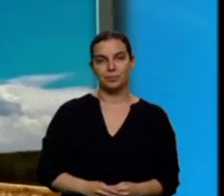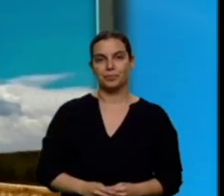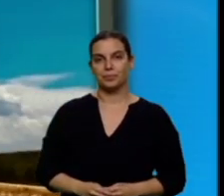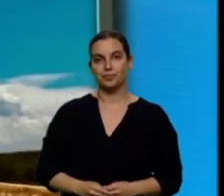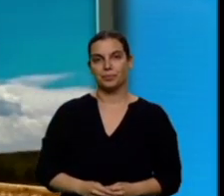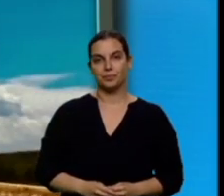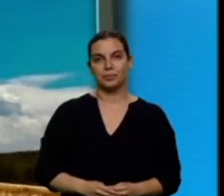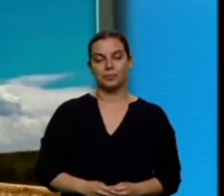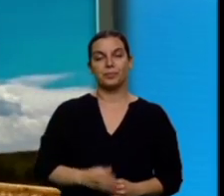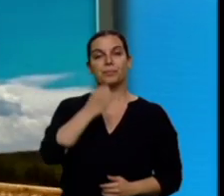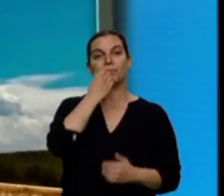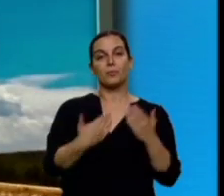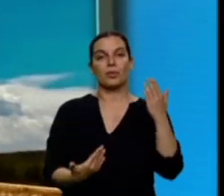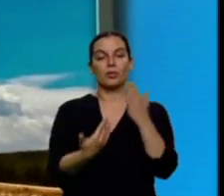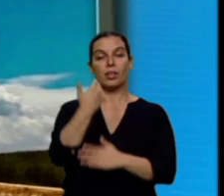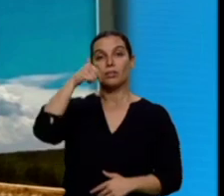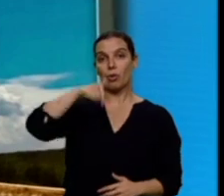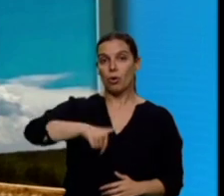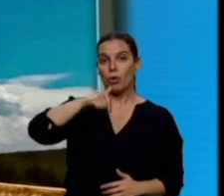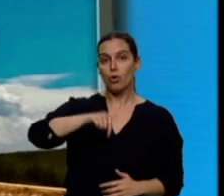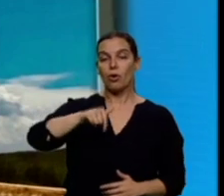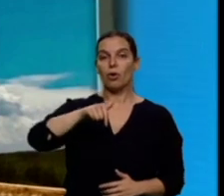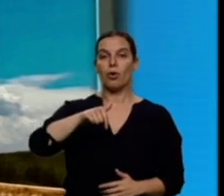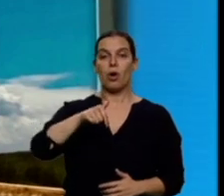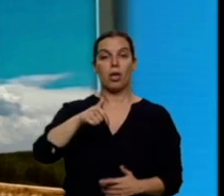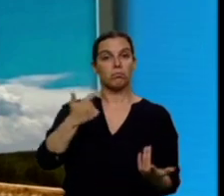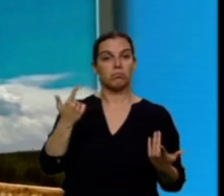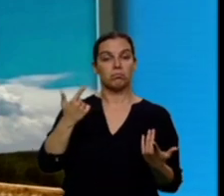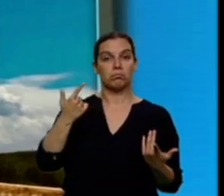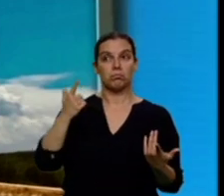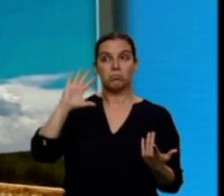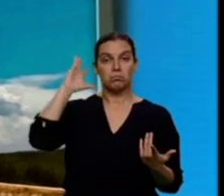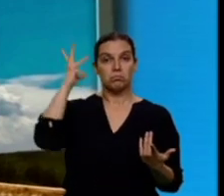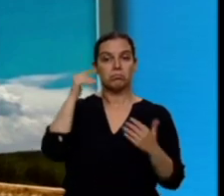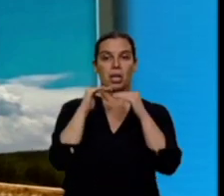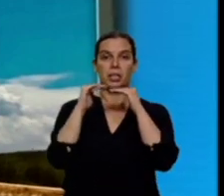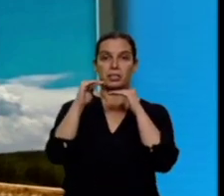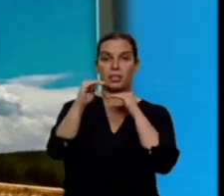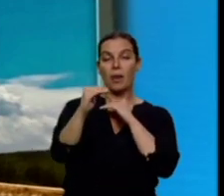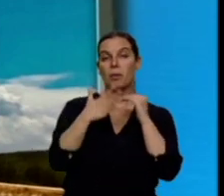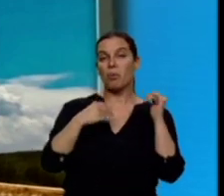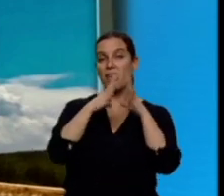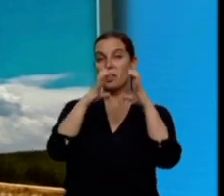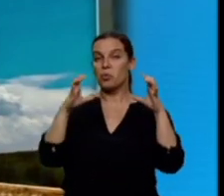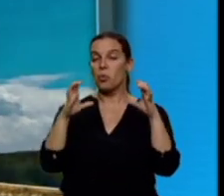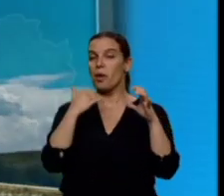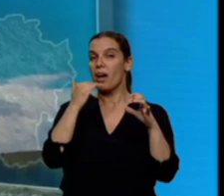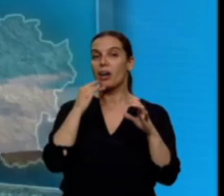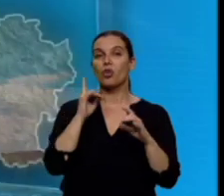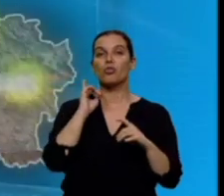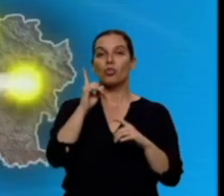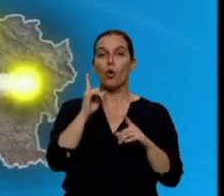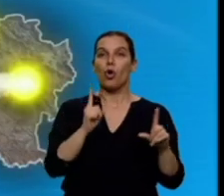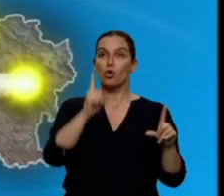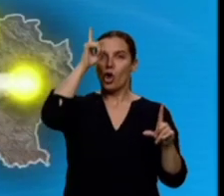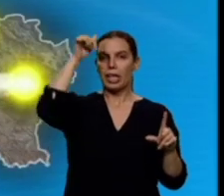Buenos días, hoy vamos a tener una jornada de ambiente estable, únicamente va a haber algunas nubes en puntos de los extremos norte y sur y